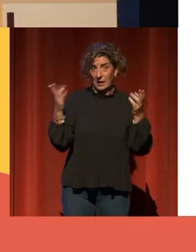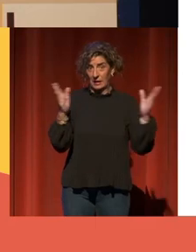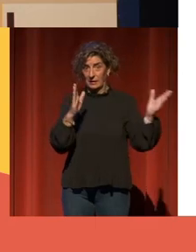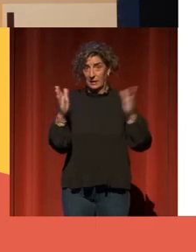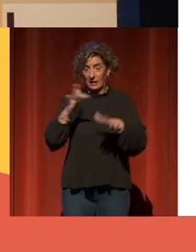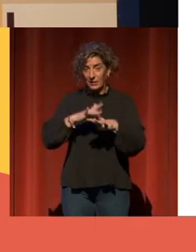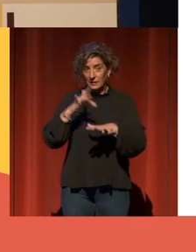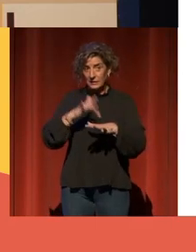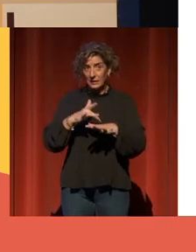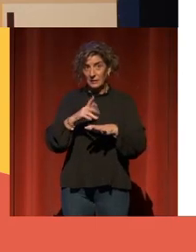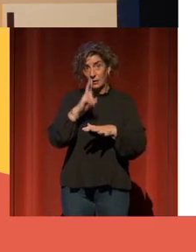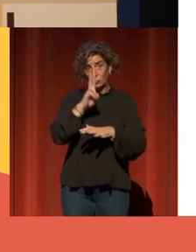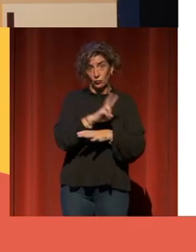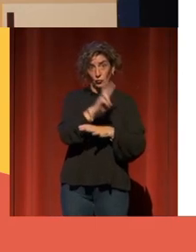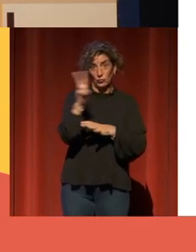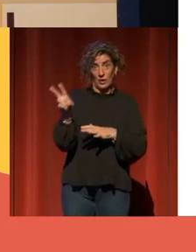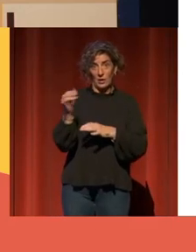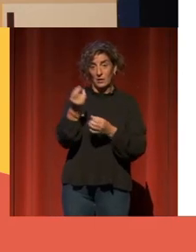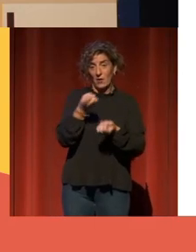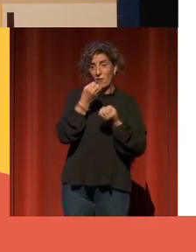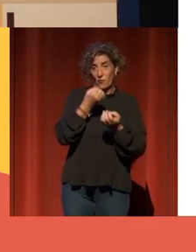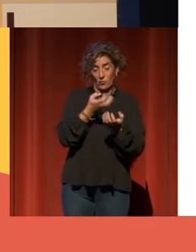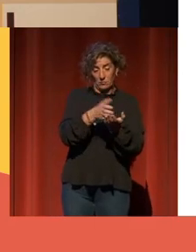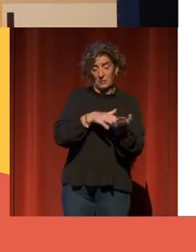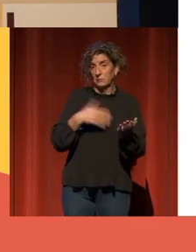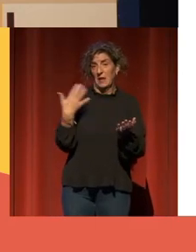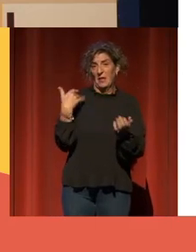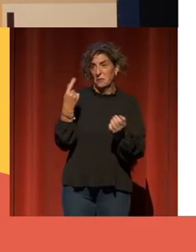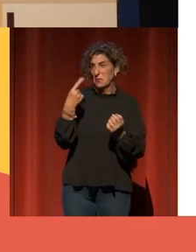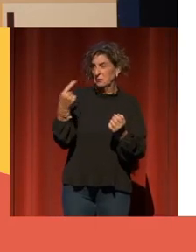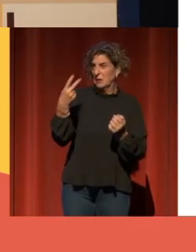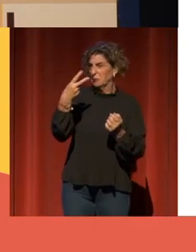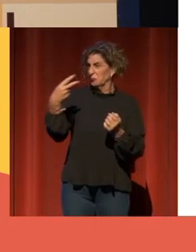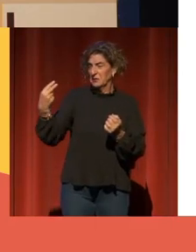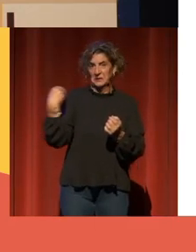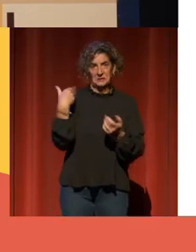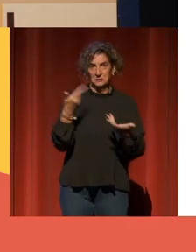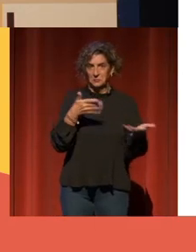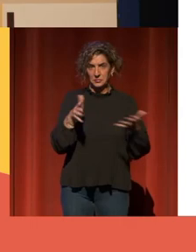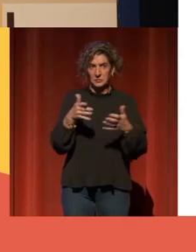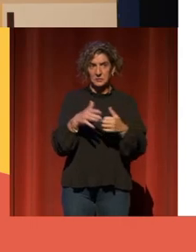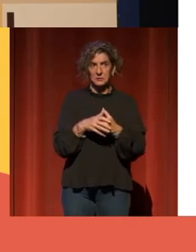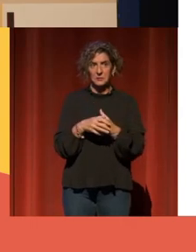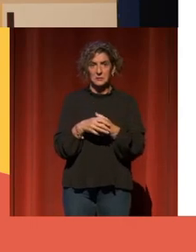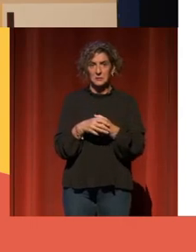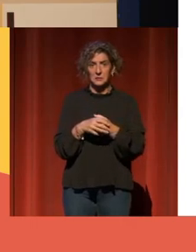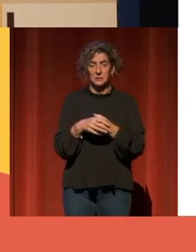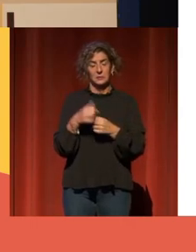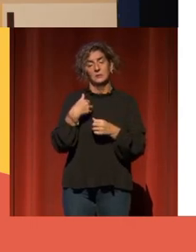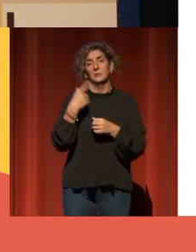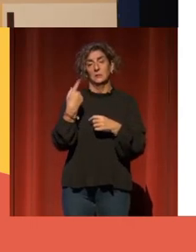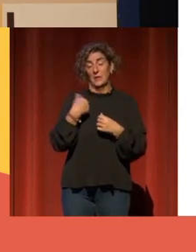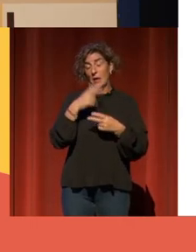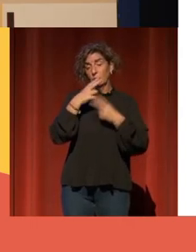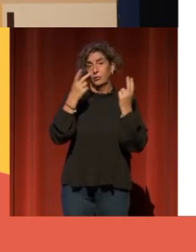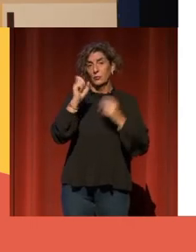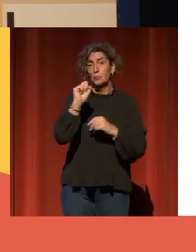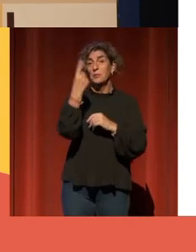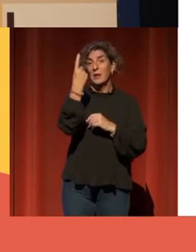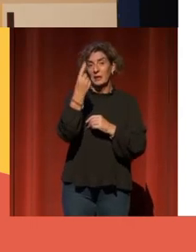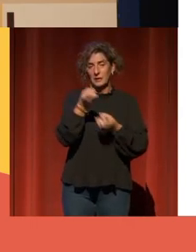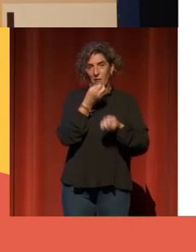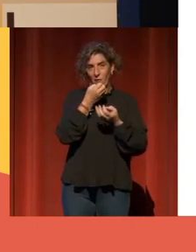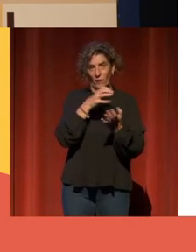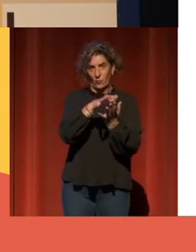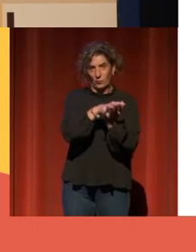hace unas semanas, dos semanas, me parece, publicamos un primer informe y hay un apartado